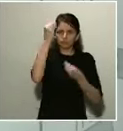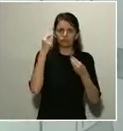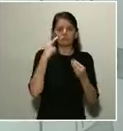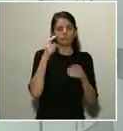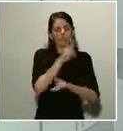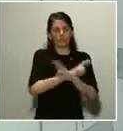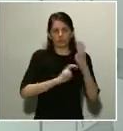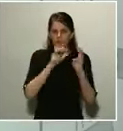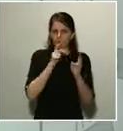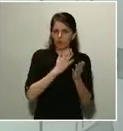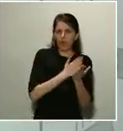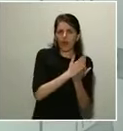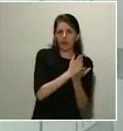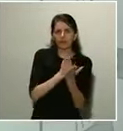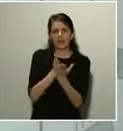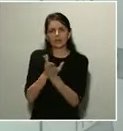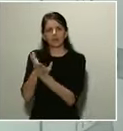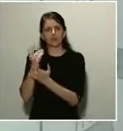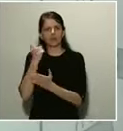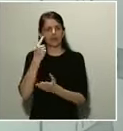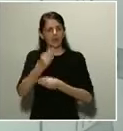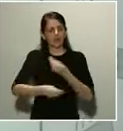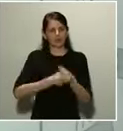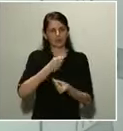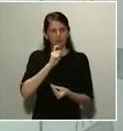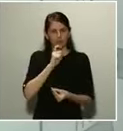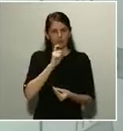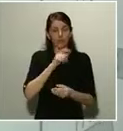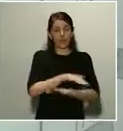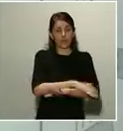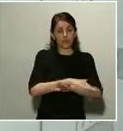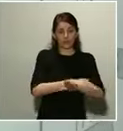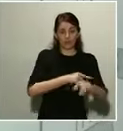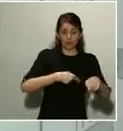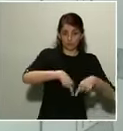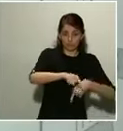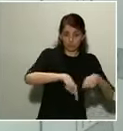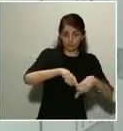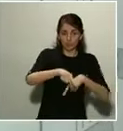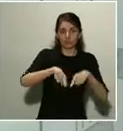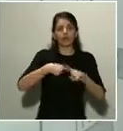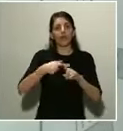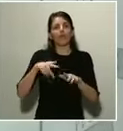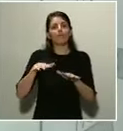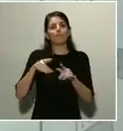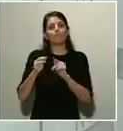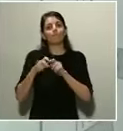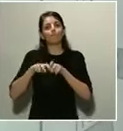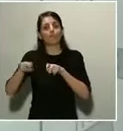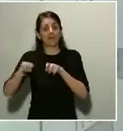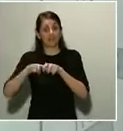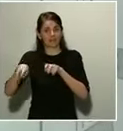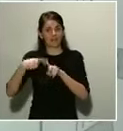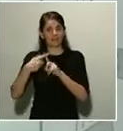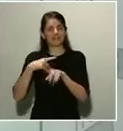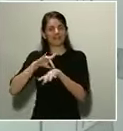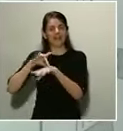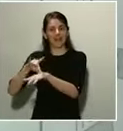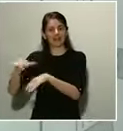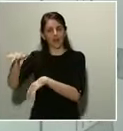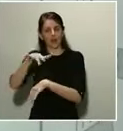Ministerio de Transportes, Movilidad y Agenda Urbana ha hecho una propuesta con diferentes opciones y ahora mismo estamos estudiando